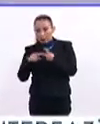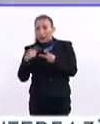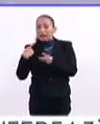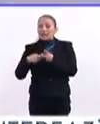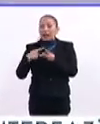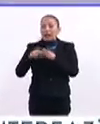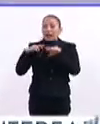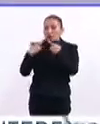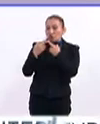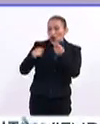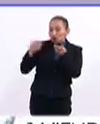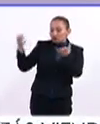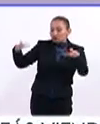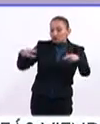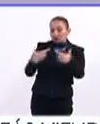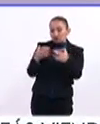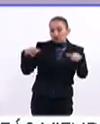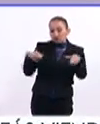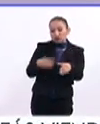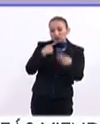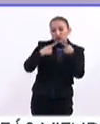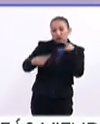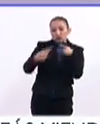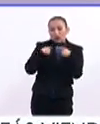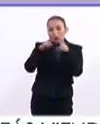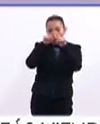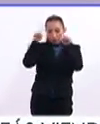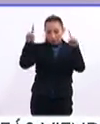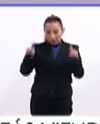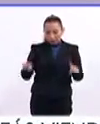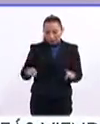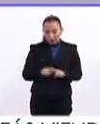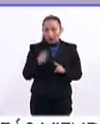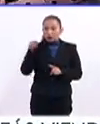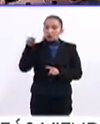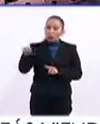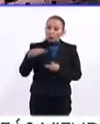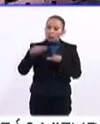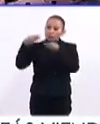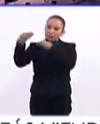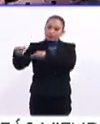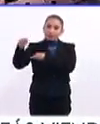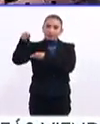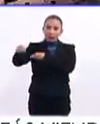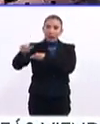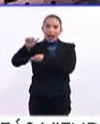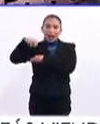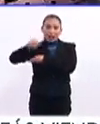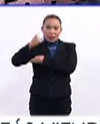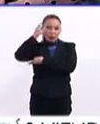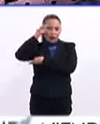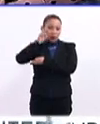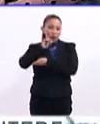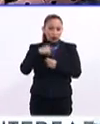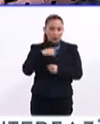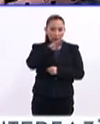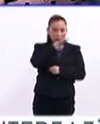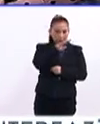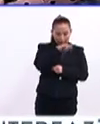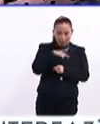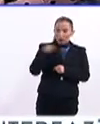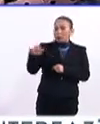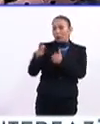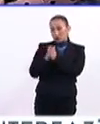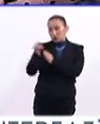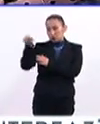quiénes se están reuniendo y un recuadro en donde tú le vas a pasar la hoja. Digamos que Anita es la directora, yo soy la mamá. Le